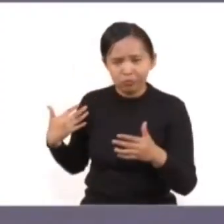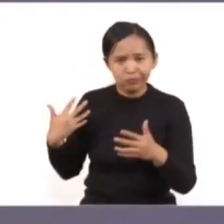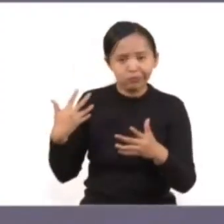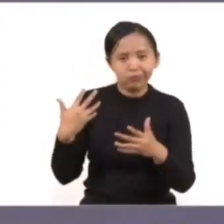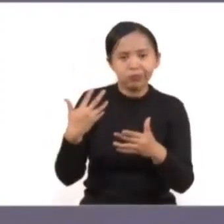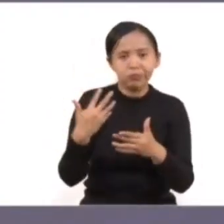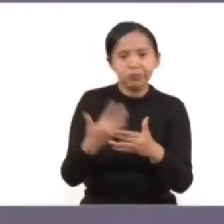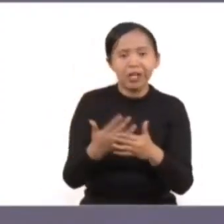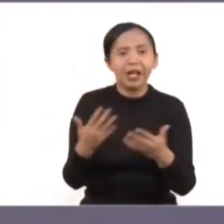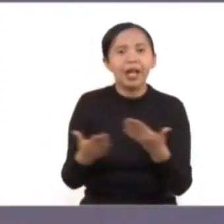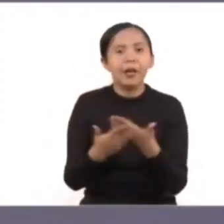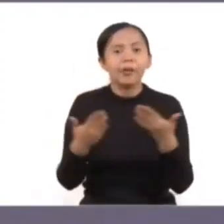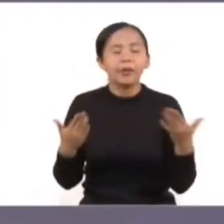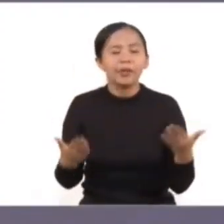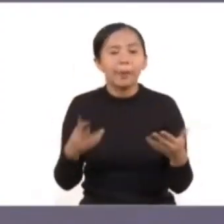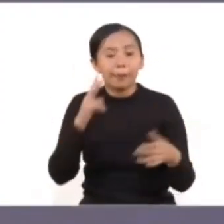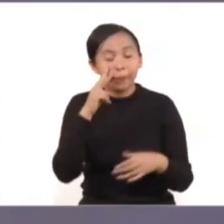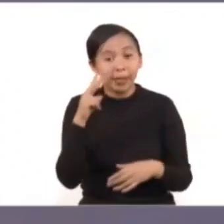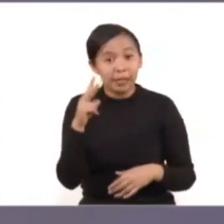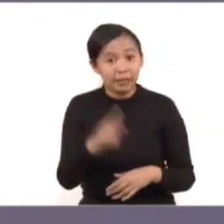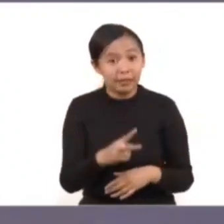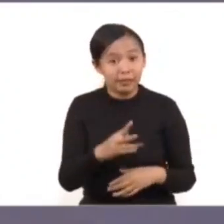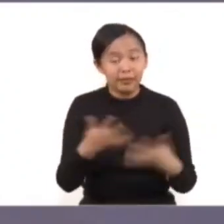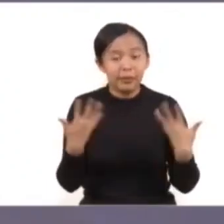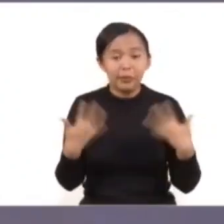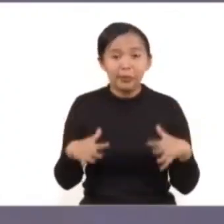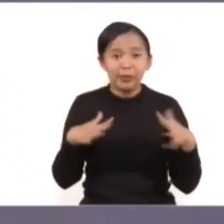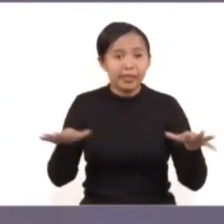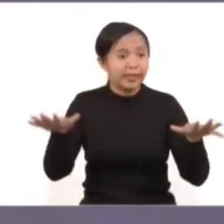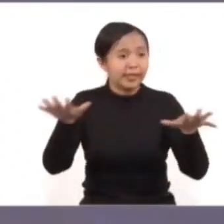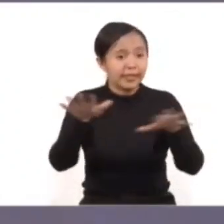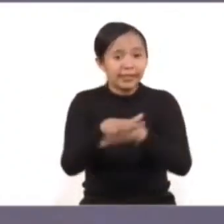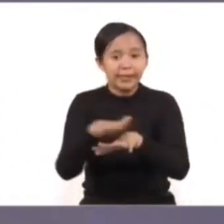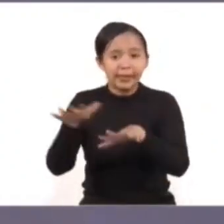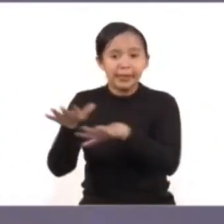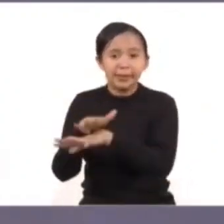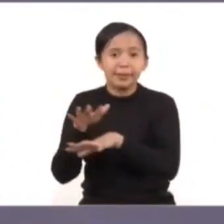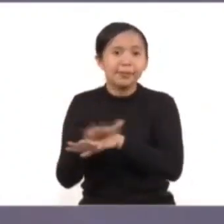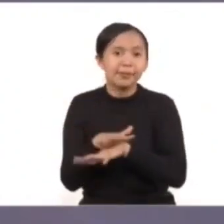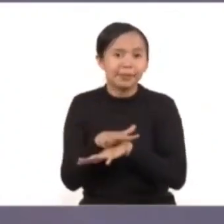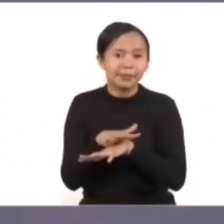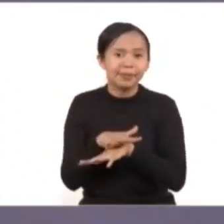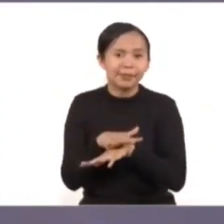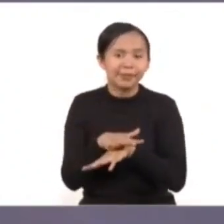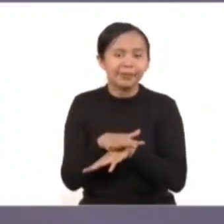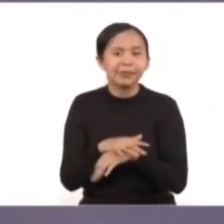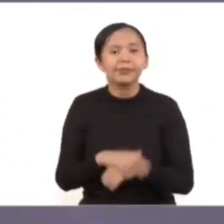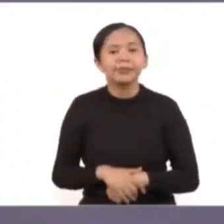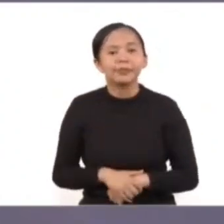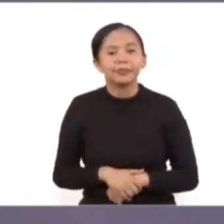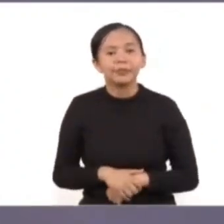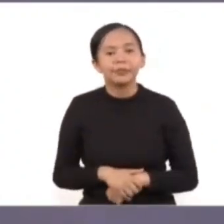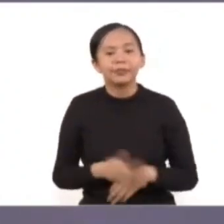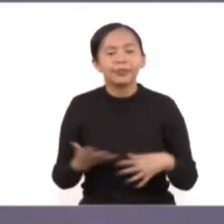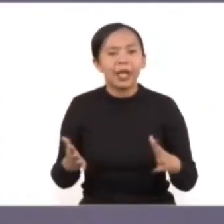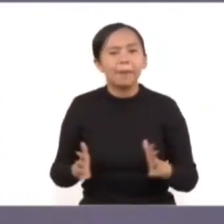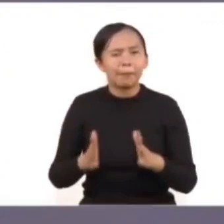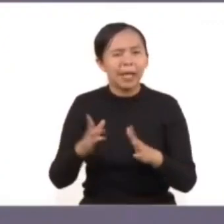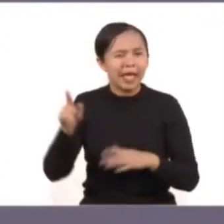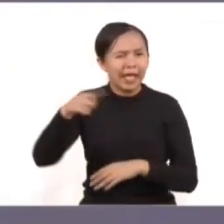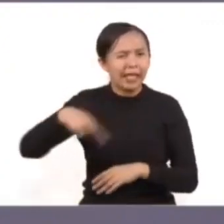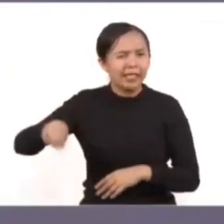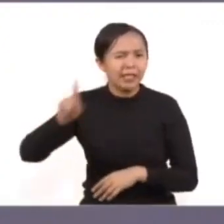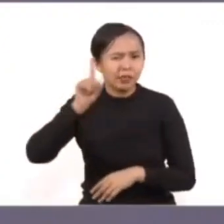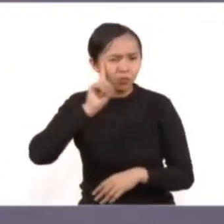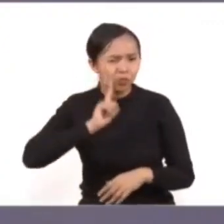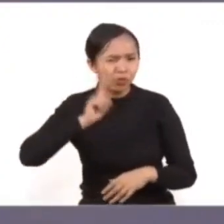nos ha demostrado el potencial de cambio que tiene en una sociedad. La participación de